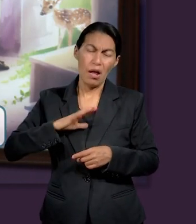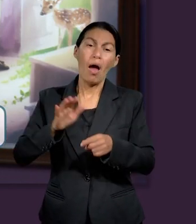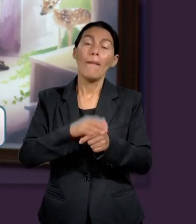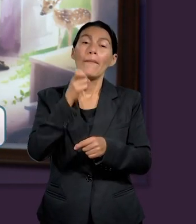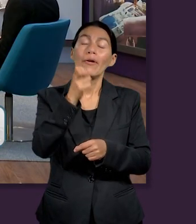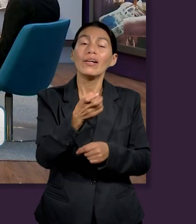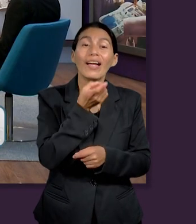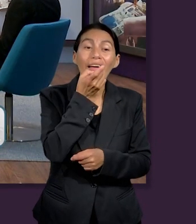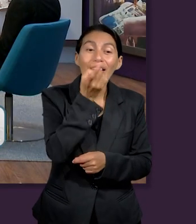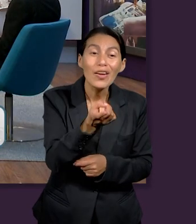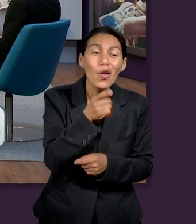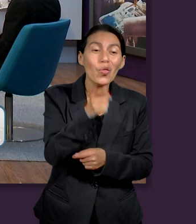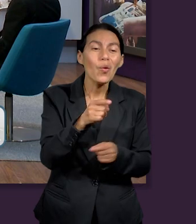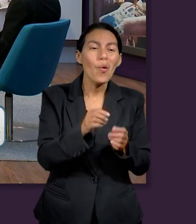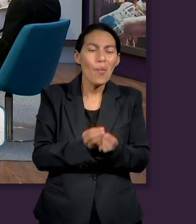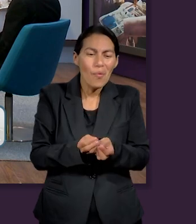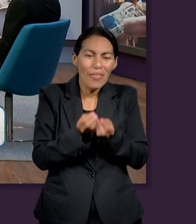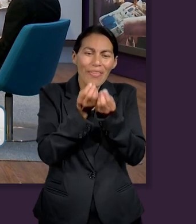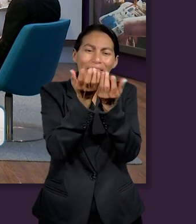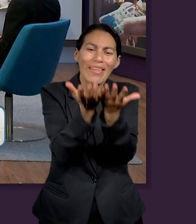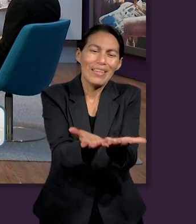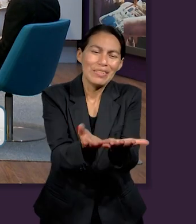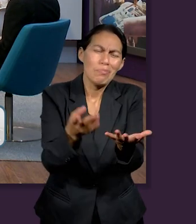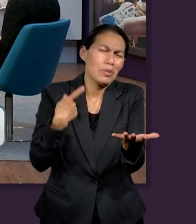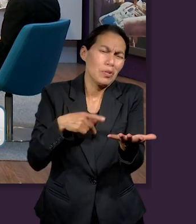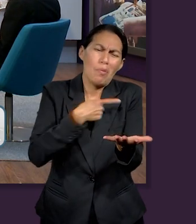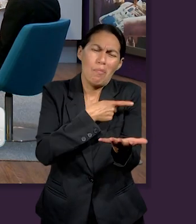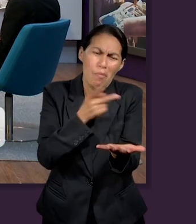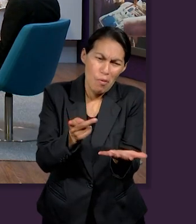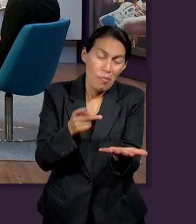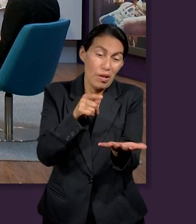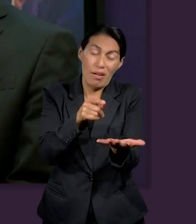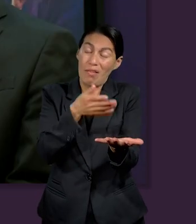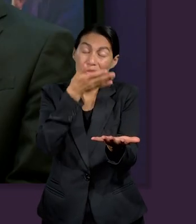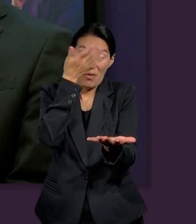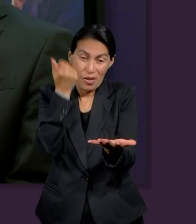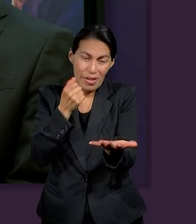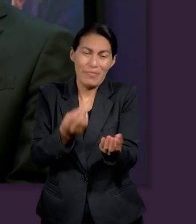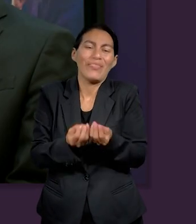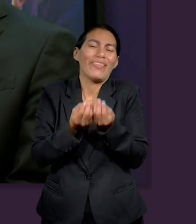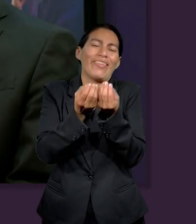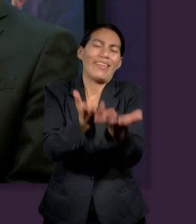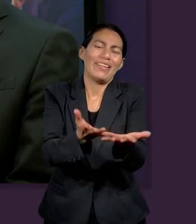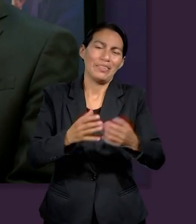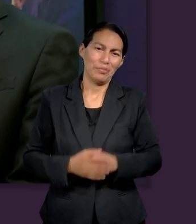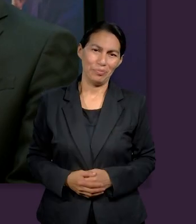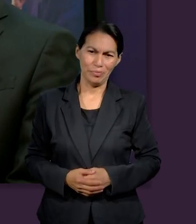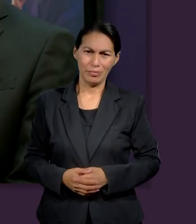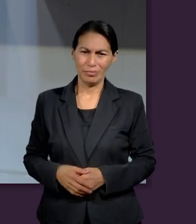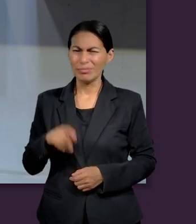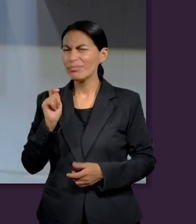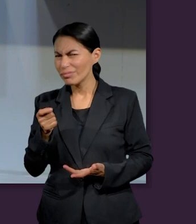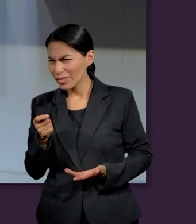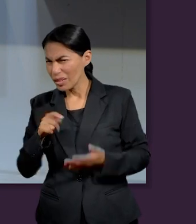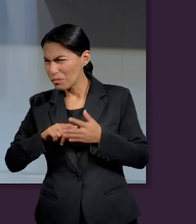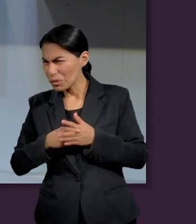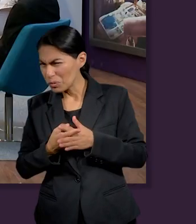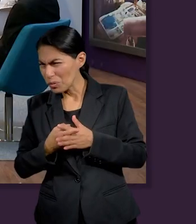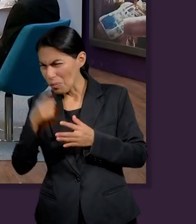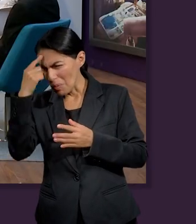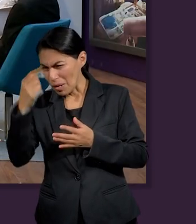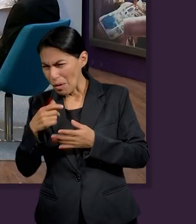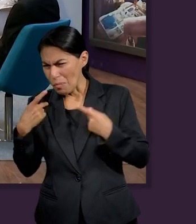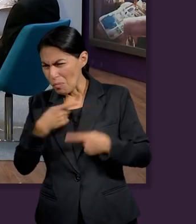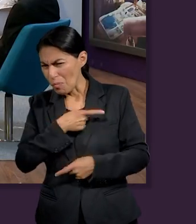abras tu mano a tu hermano, a tu pobre y a tu menesteroso en la tierra. ¿Qué principios encontramos en favor de los pobres?